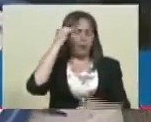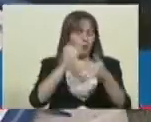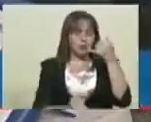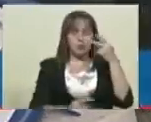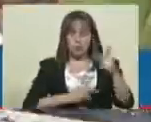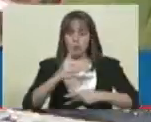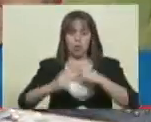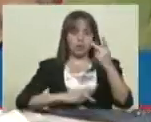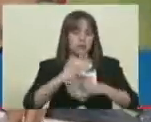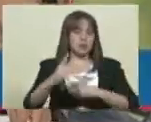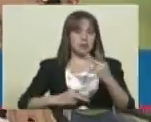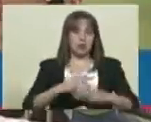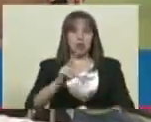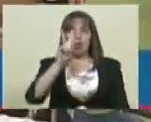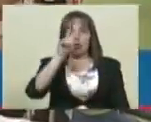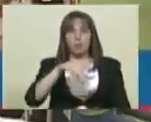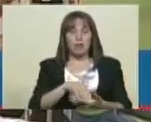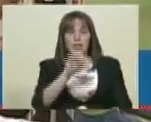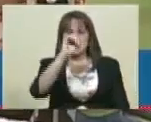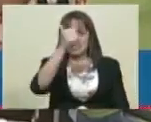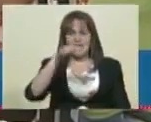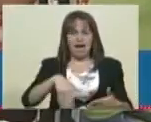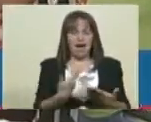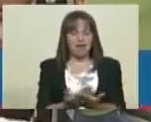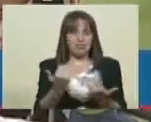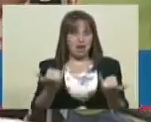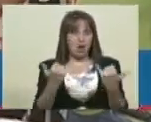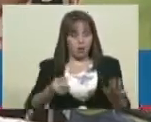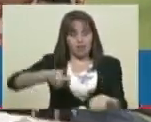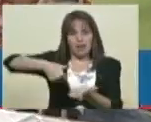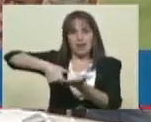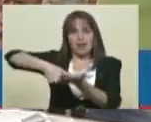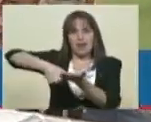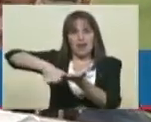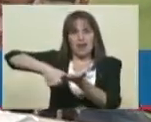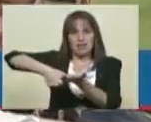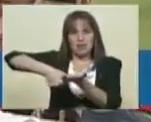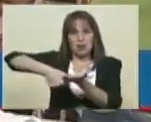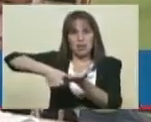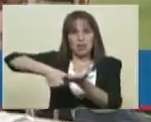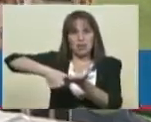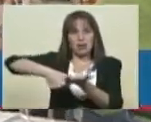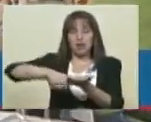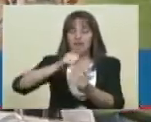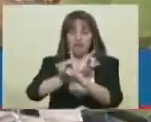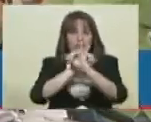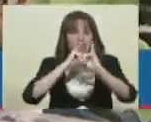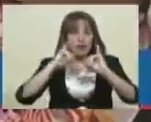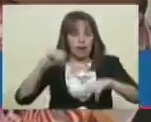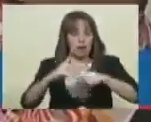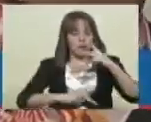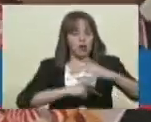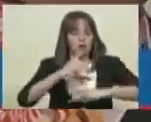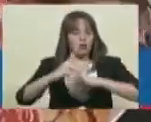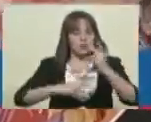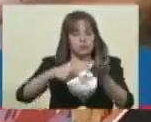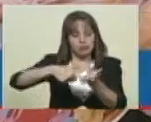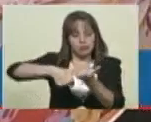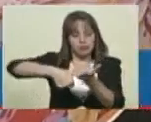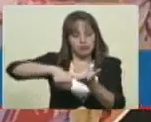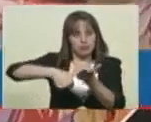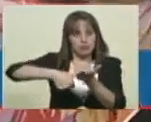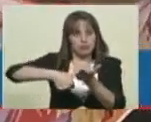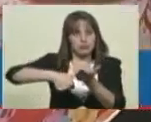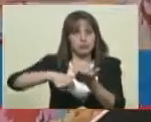procesos electorales del 2010 para acá, con la captabuella. Nosotros al finalizar el proceso electoral vamos a